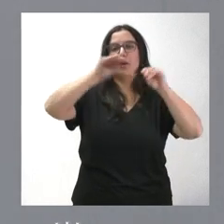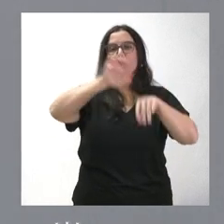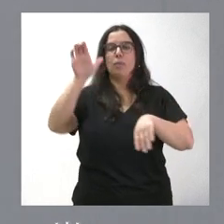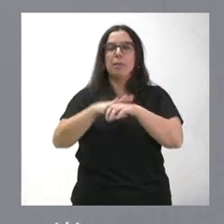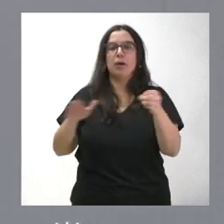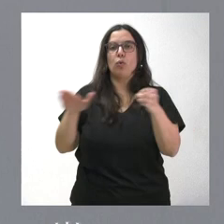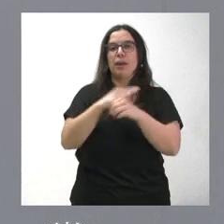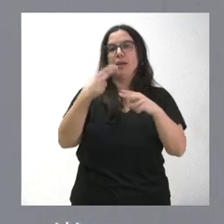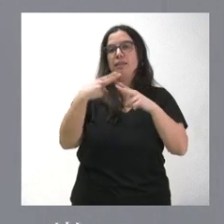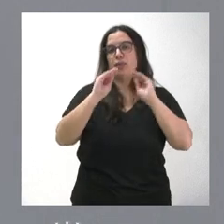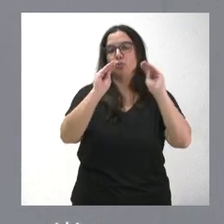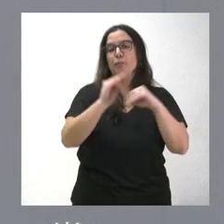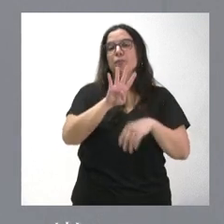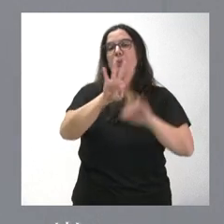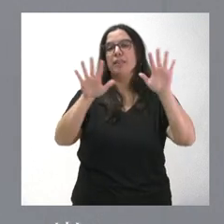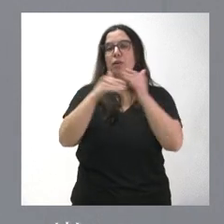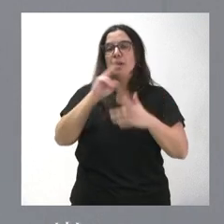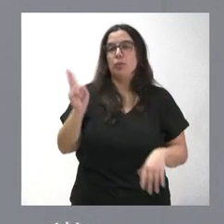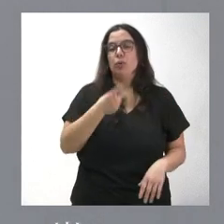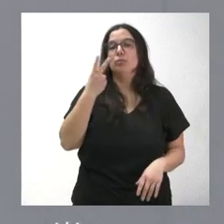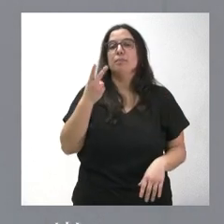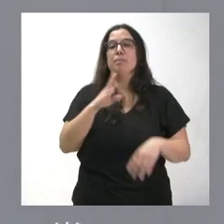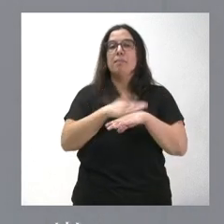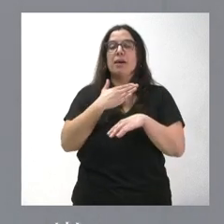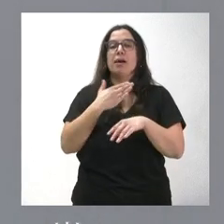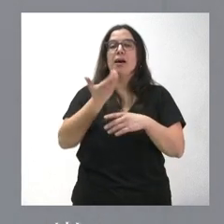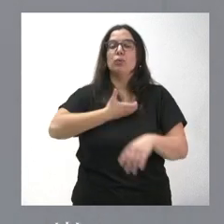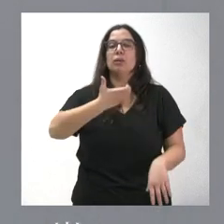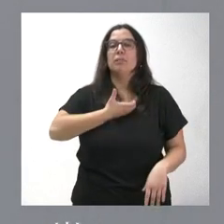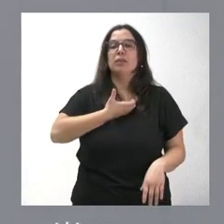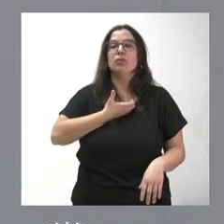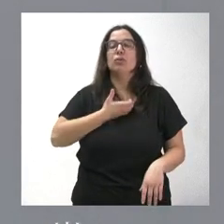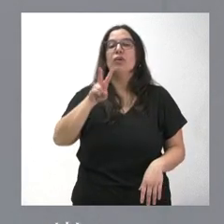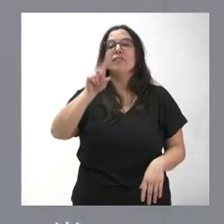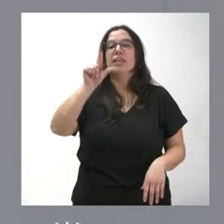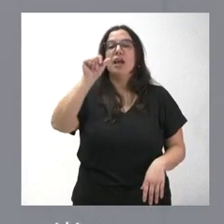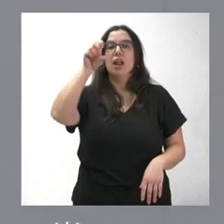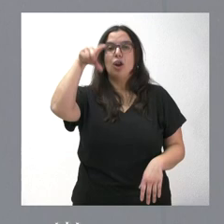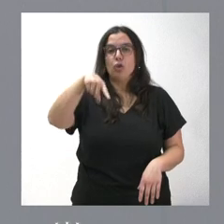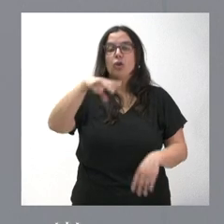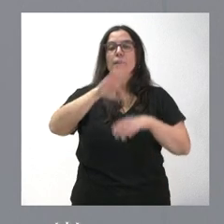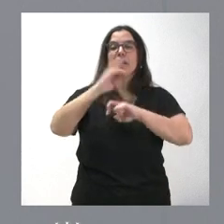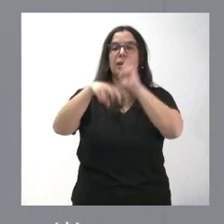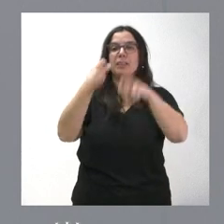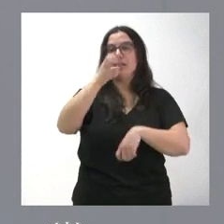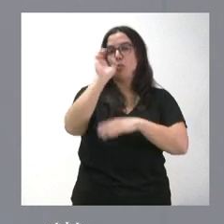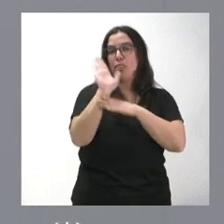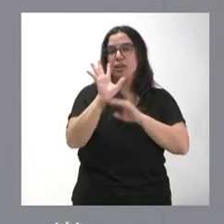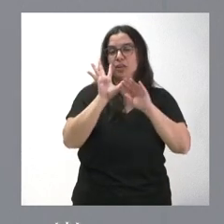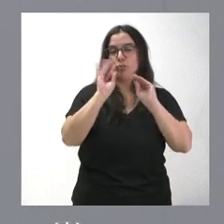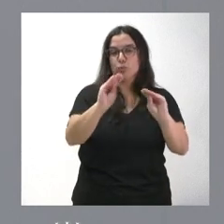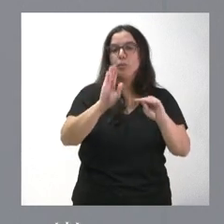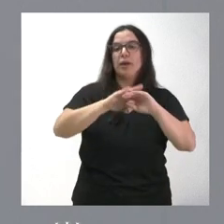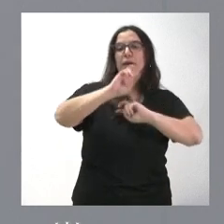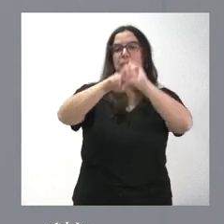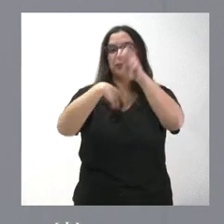actividad. 95.000 euros para el Ayuntamiento de Villalón de Campos, para rehabilitar el antiguo cine de Villalón, para transformarlo